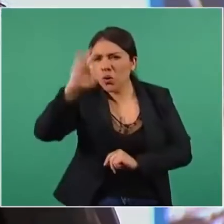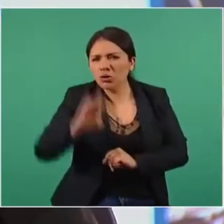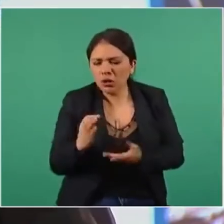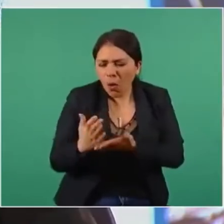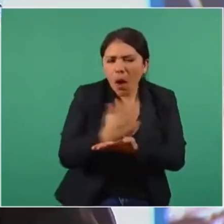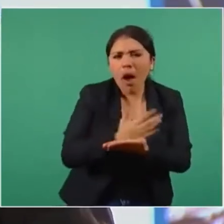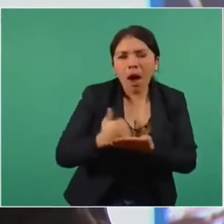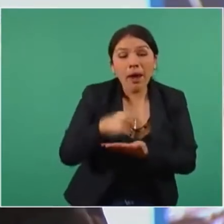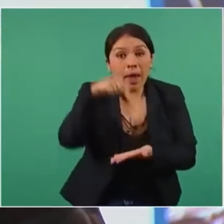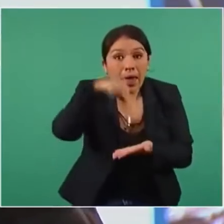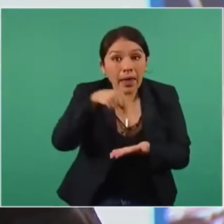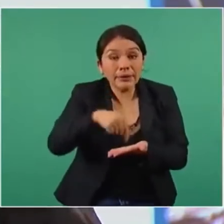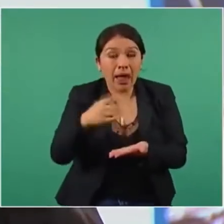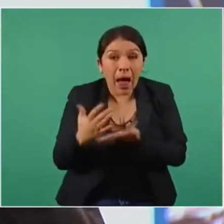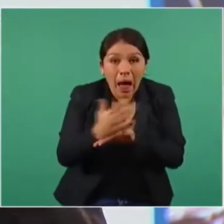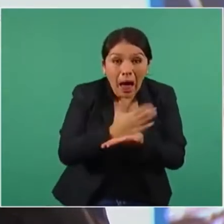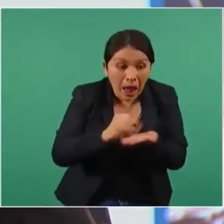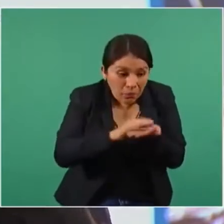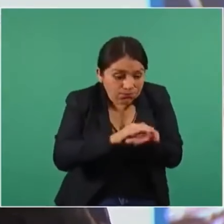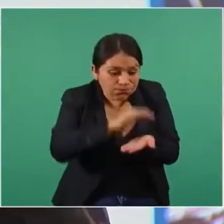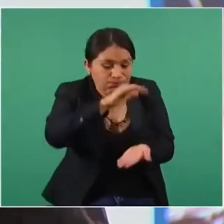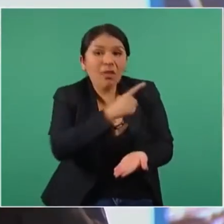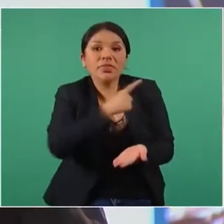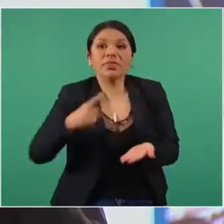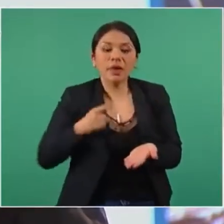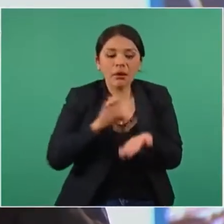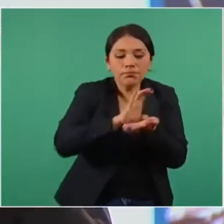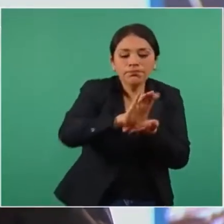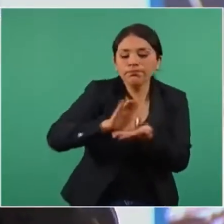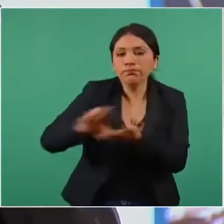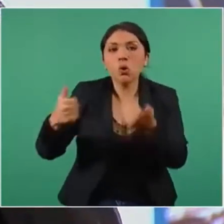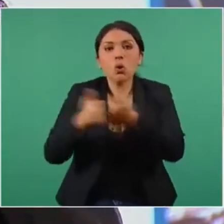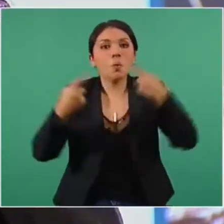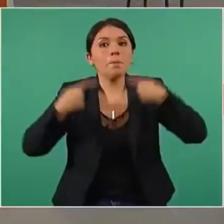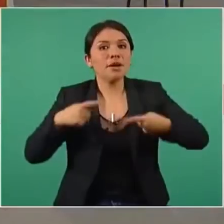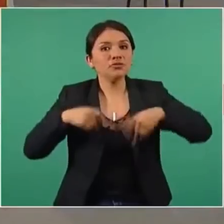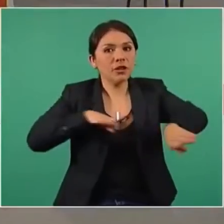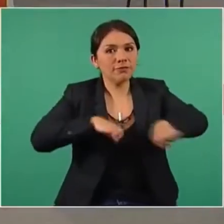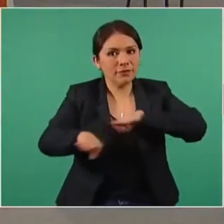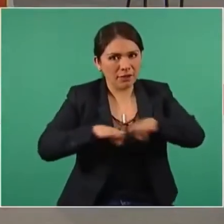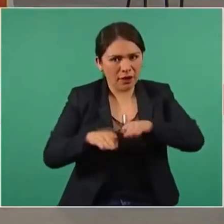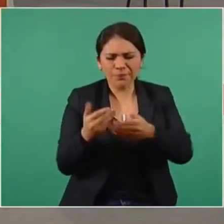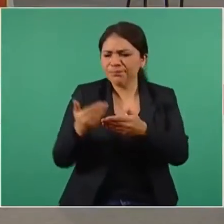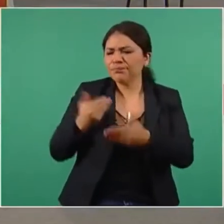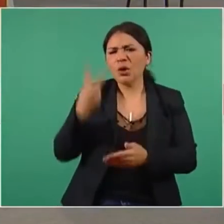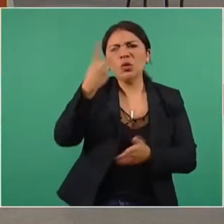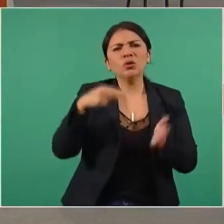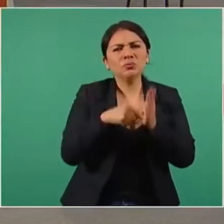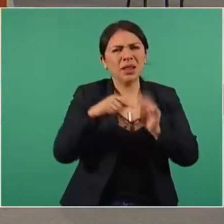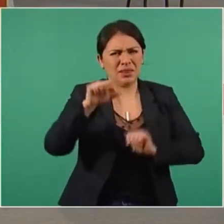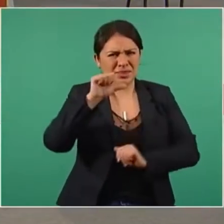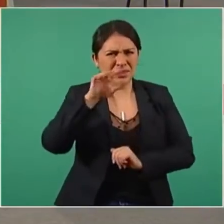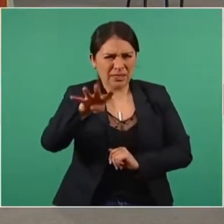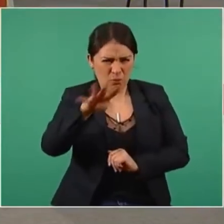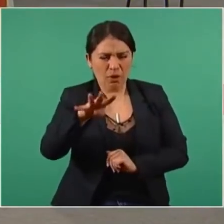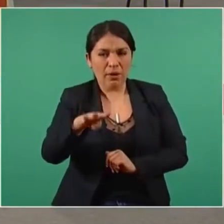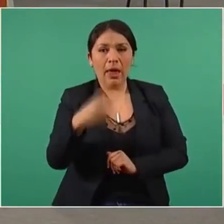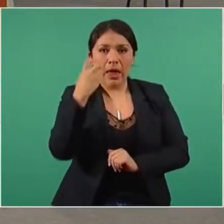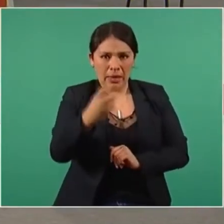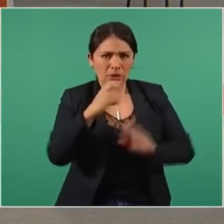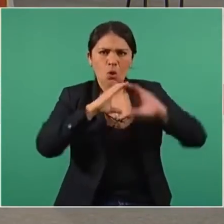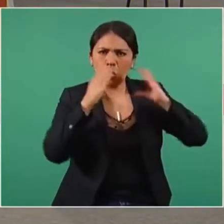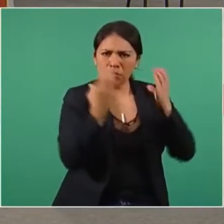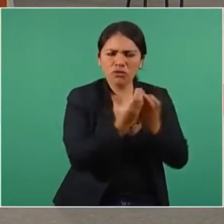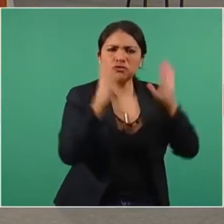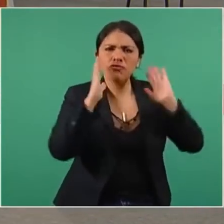que deben ser repartidos entre los trabajadores. En 2019, esta comisión fijó